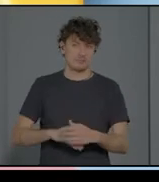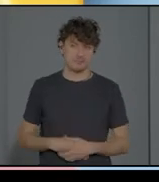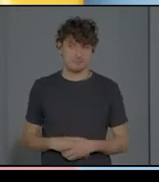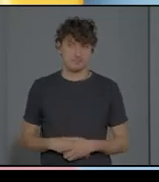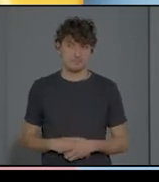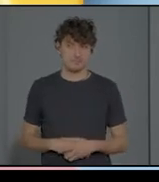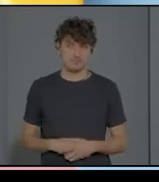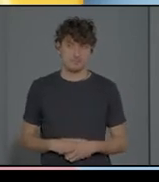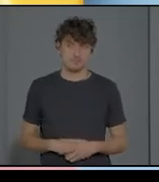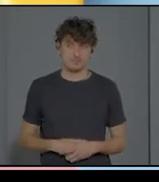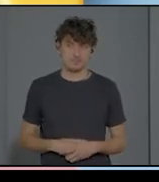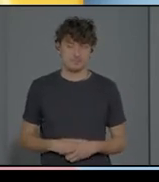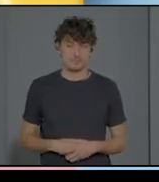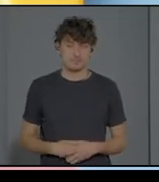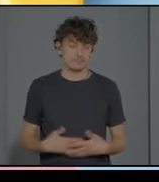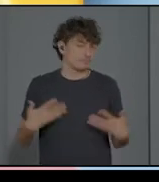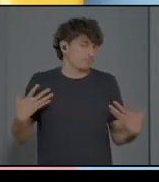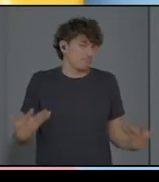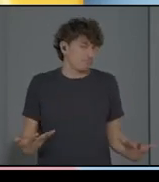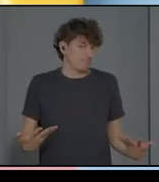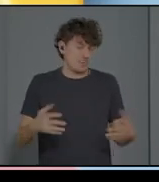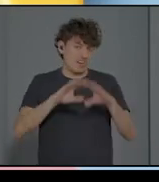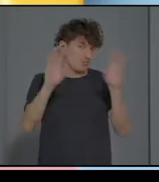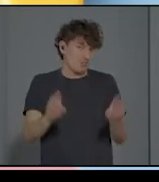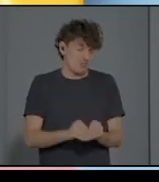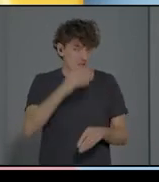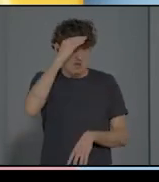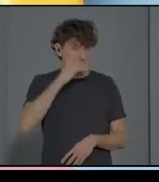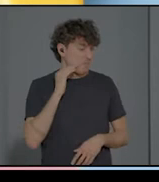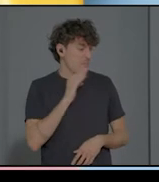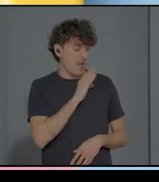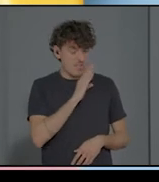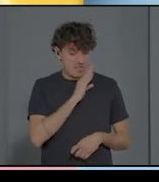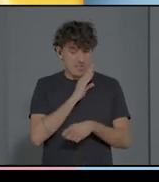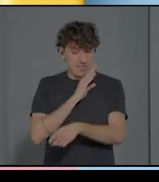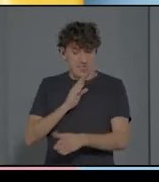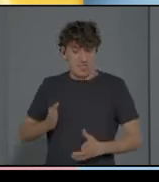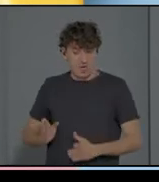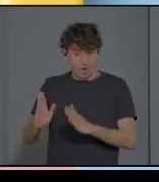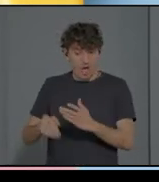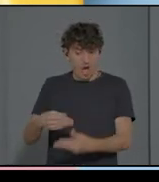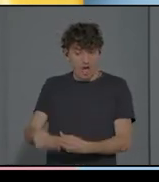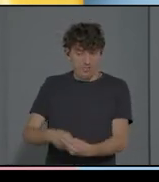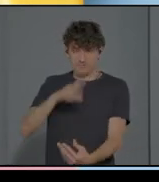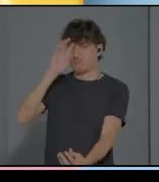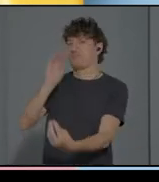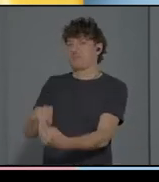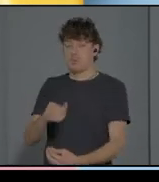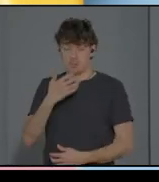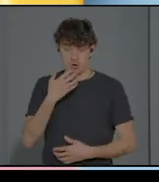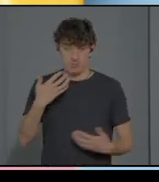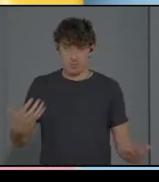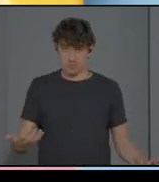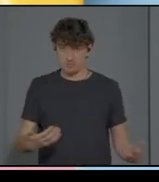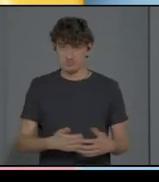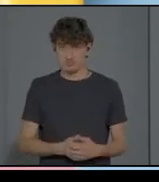o sea, hacer que el padre se sintonice con lo que está haciendo el niño. Pues un ejemplo sencillo, la madre, por supuesto, mientras